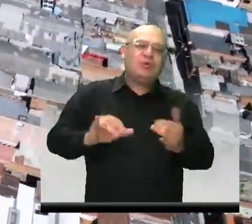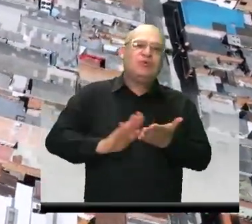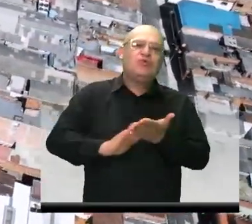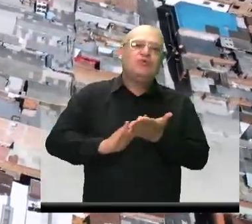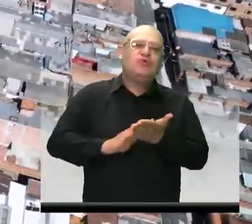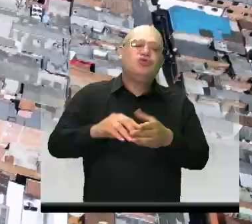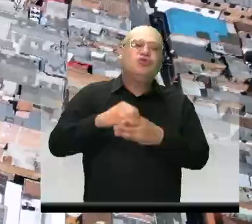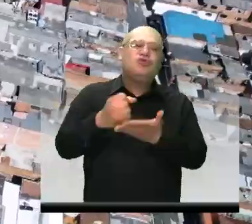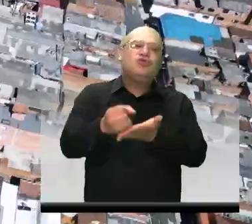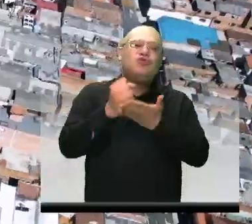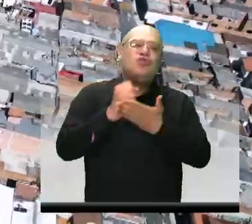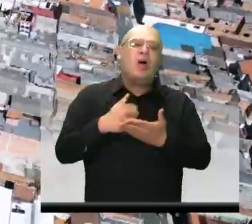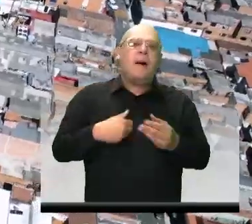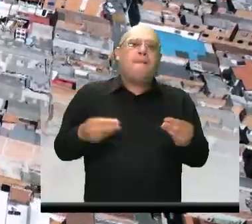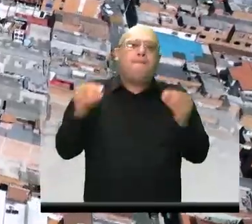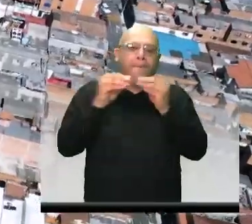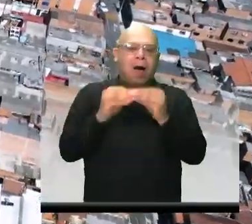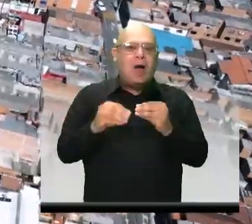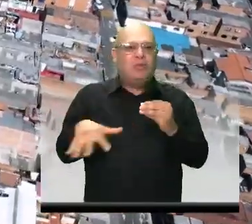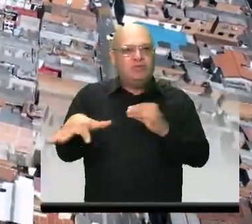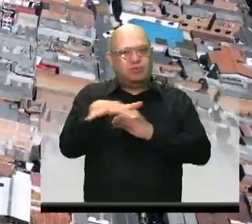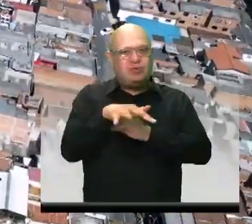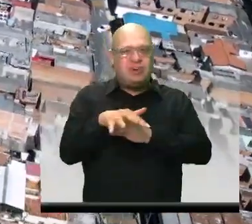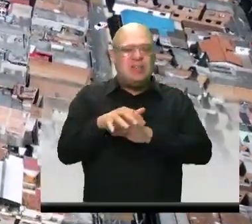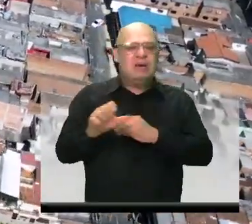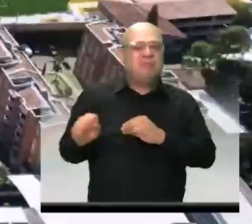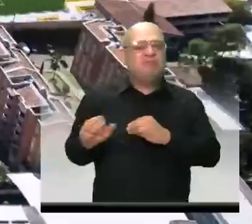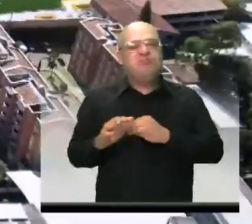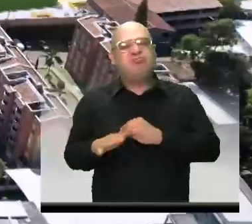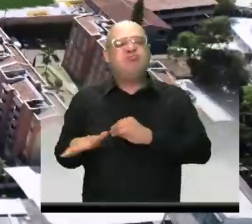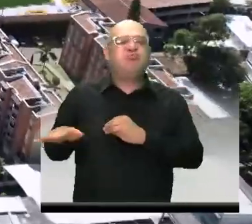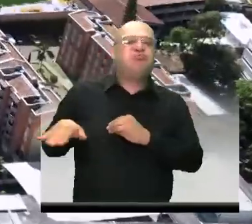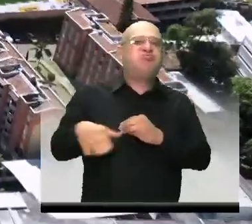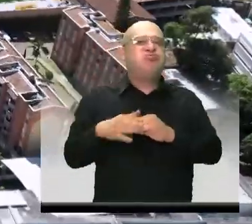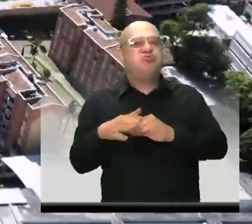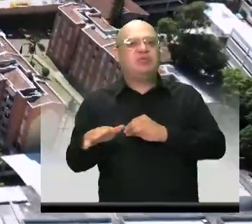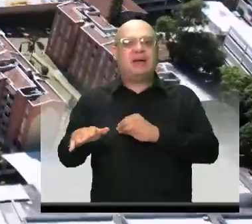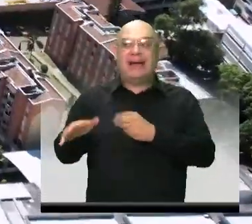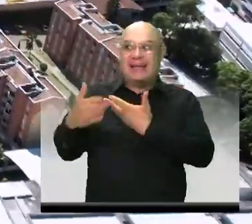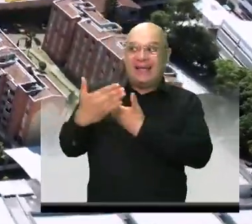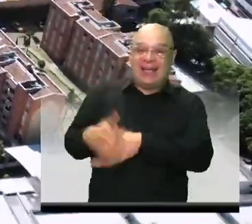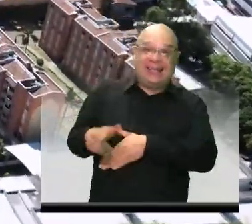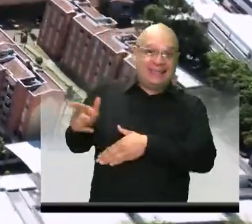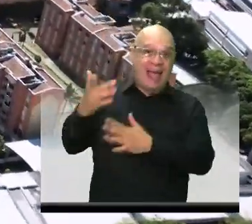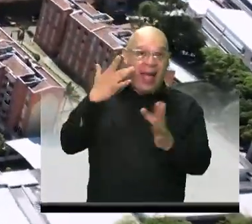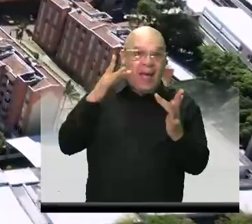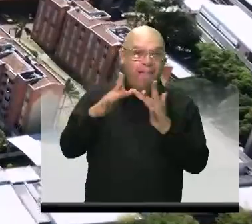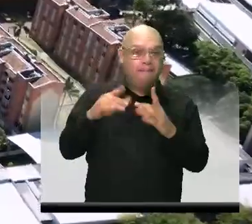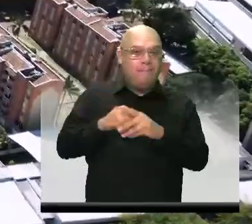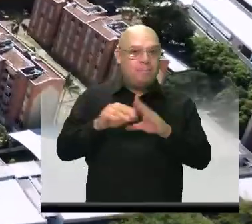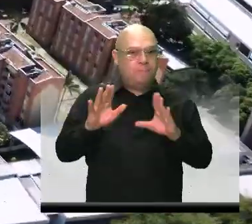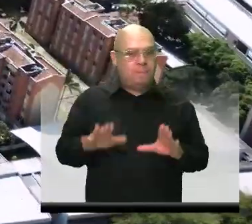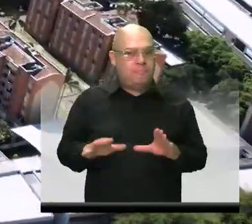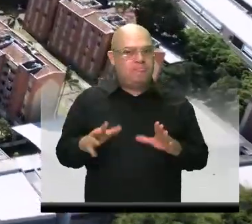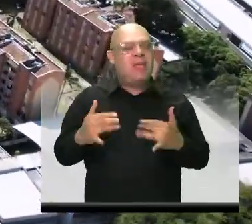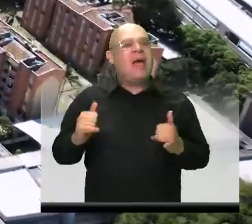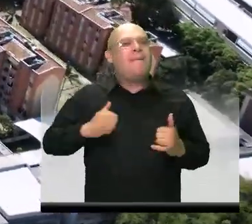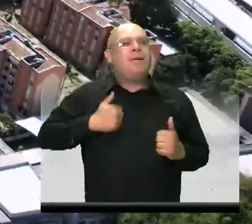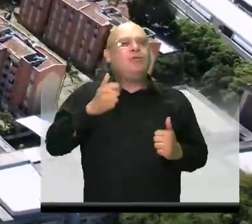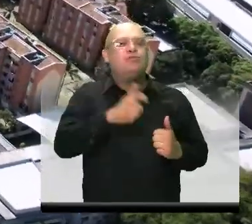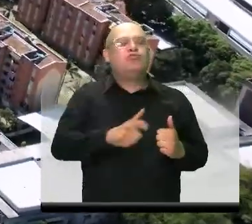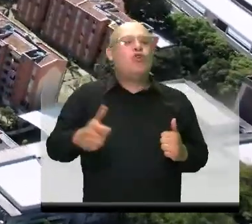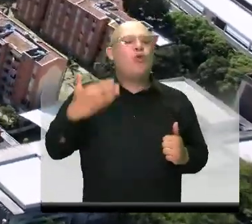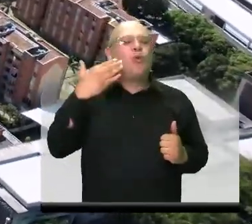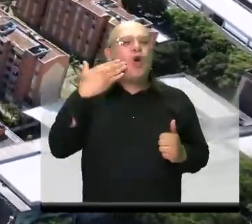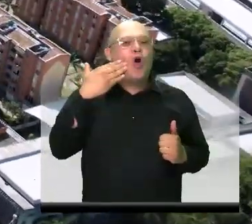una mayor fluidez en el flujo vehicular, esta vía estará disponible para el uso y disfrute de la comunidad a partir del